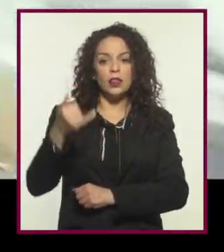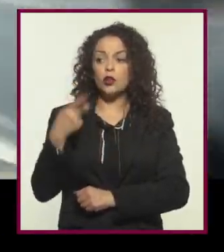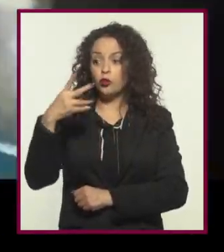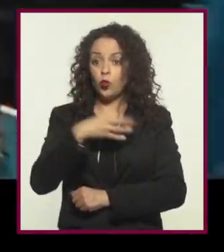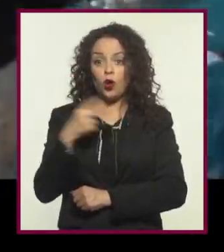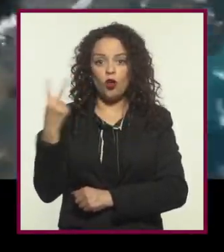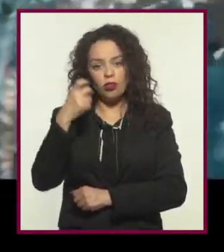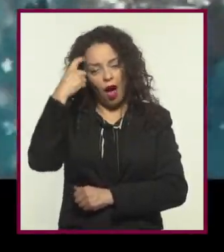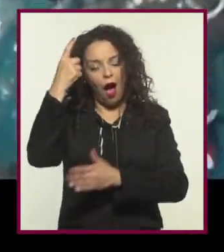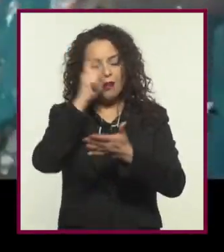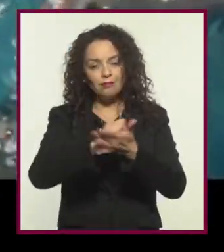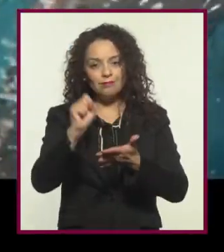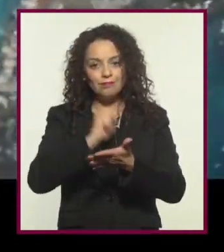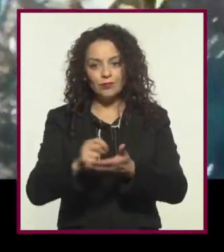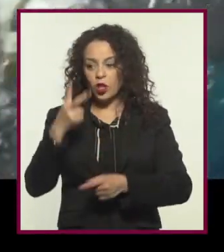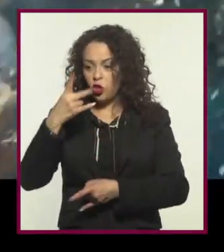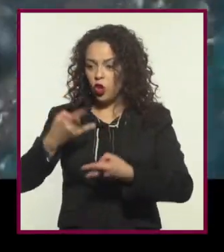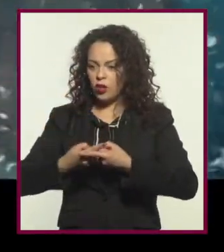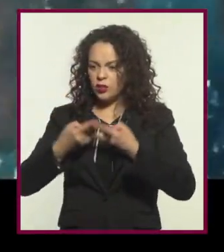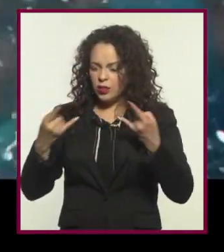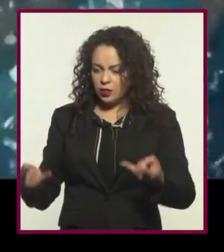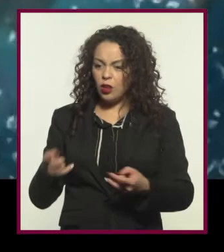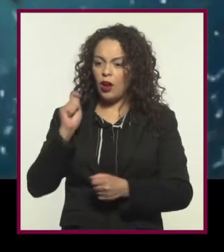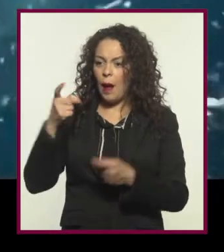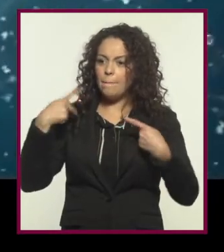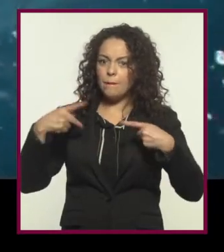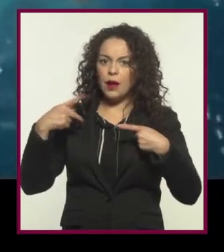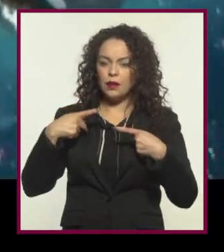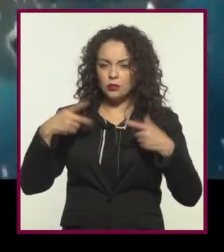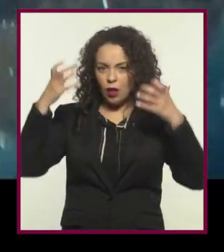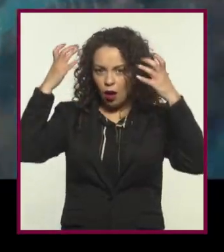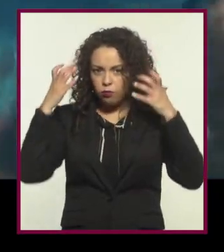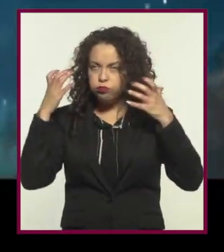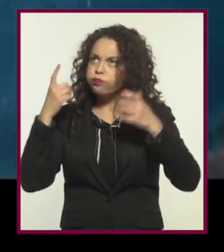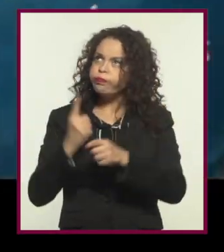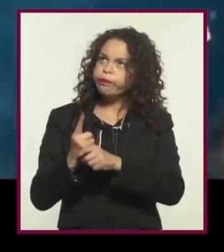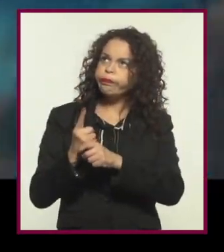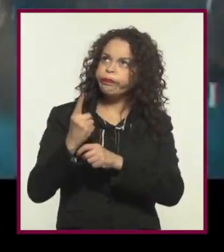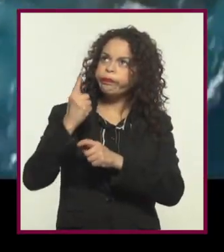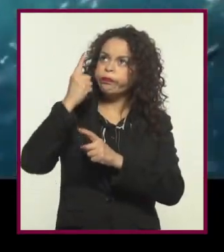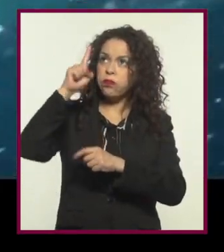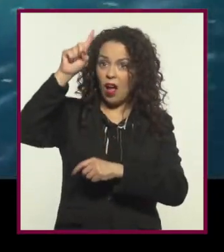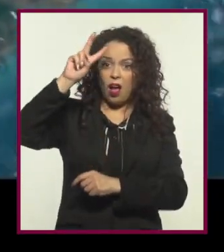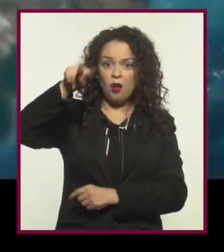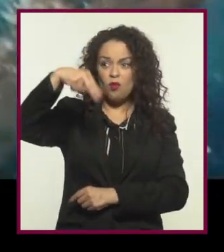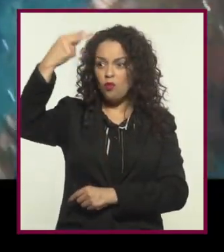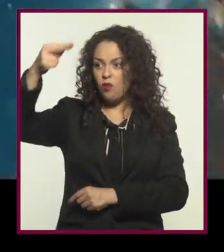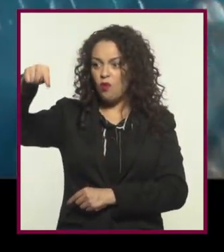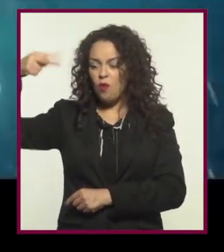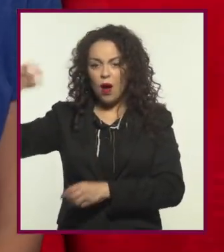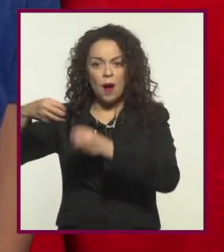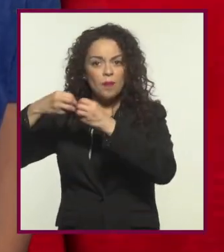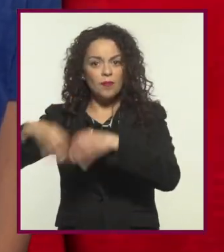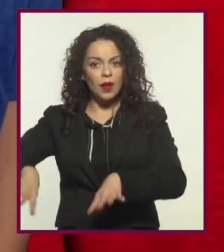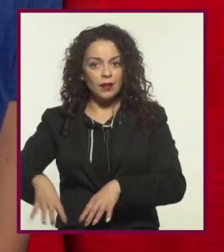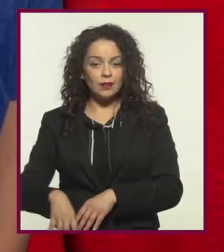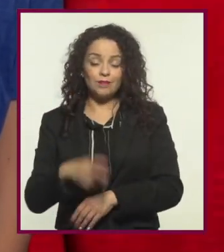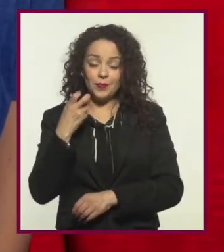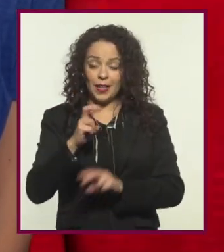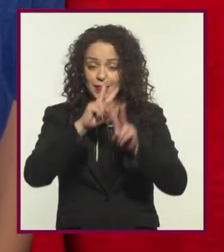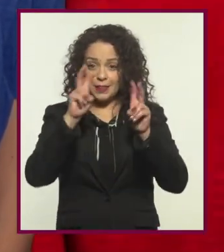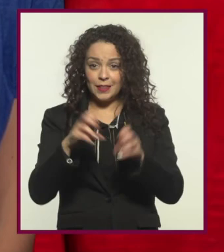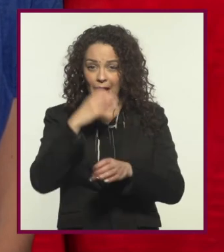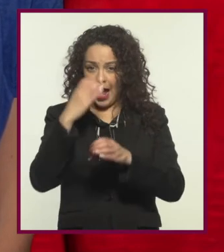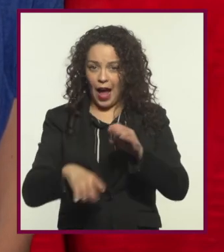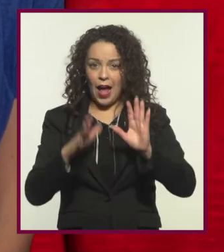escribió junto con su hijo. Y narra la historia de dos astronautas que se quedan a la deriva durante una misión espacial. Y bueno,